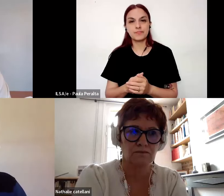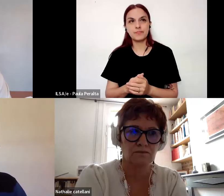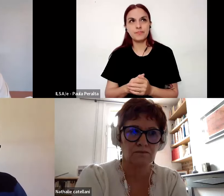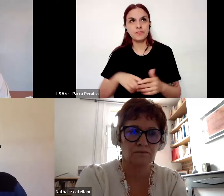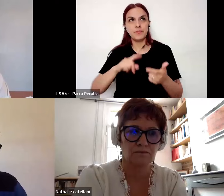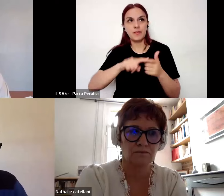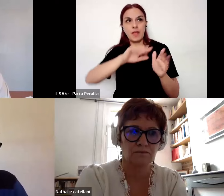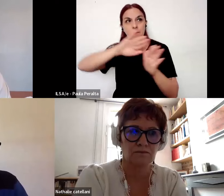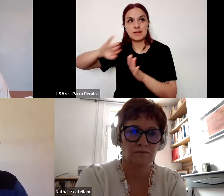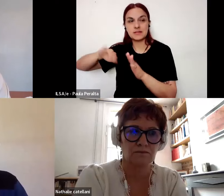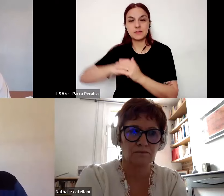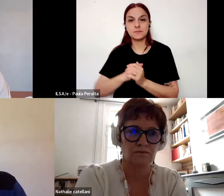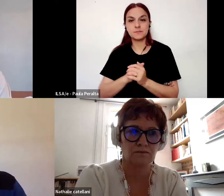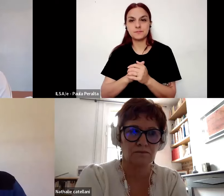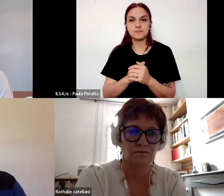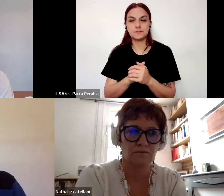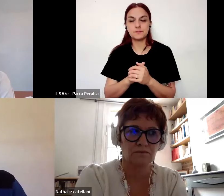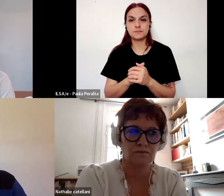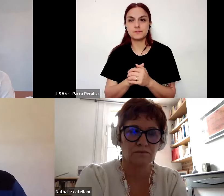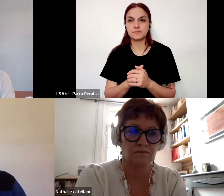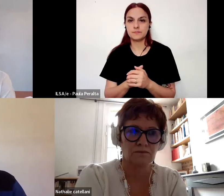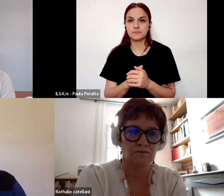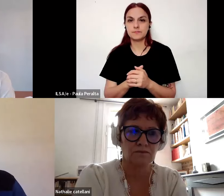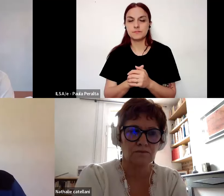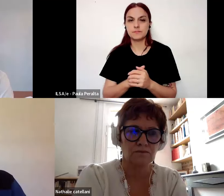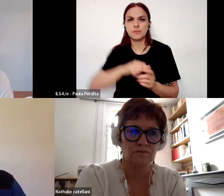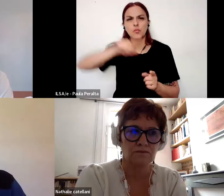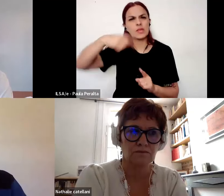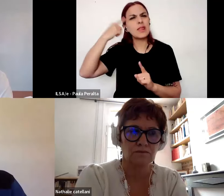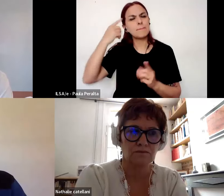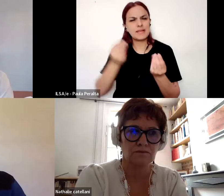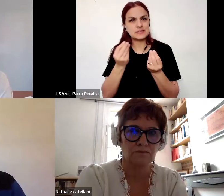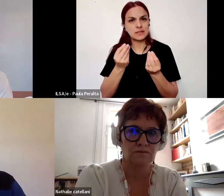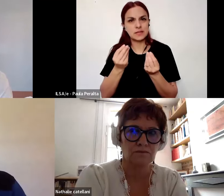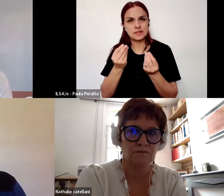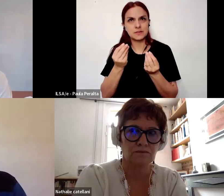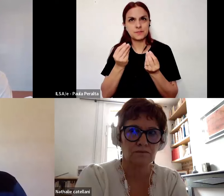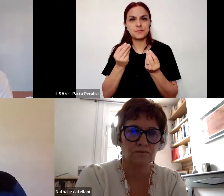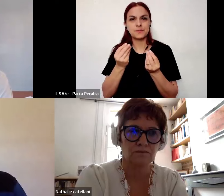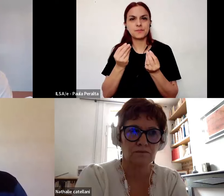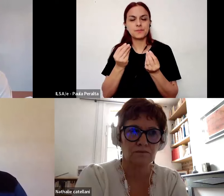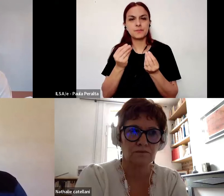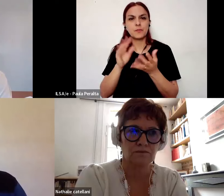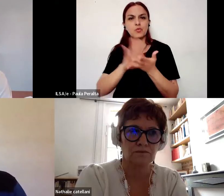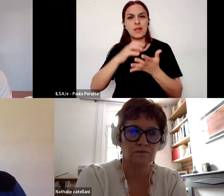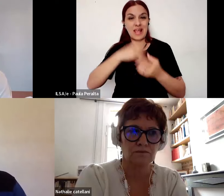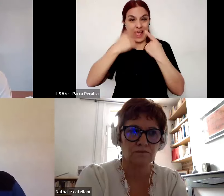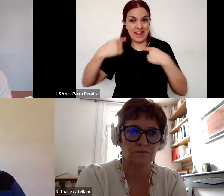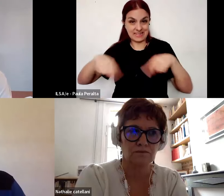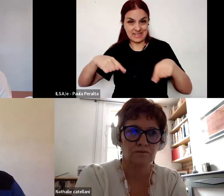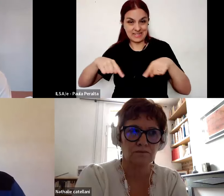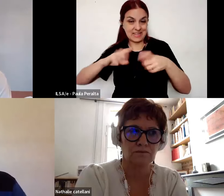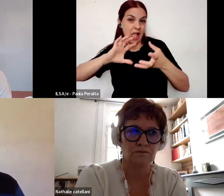cuáles serían a criterio de ustedes esas características metodológicas